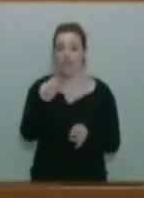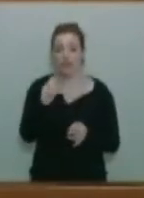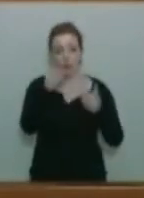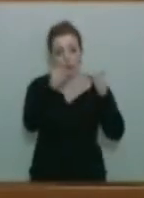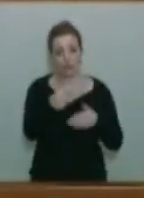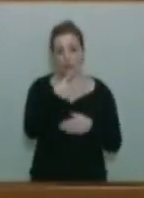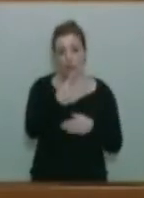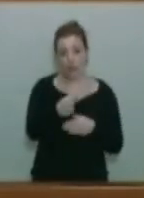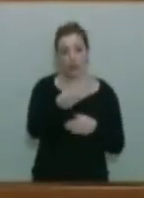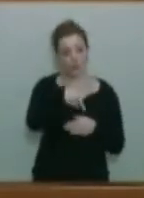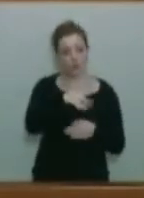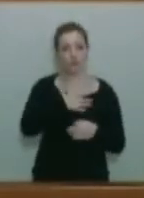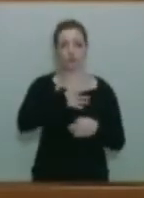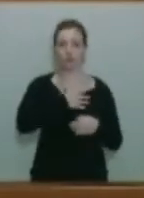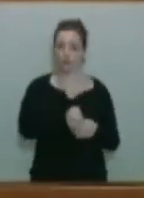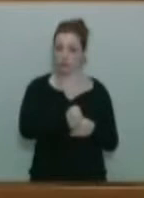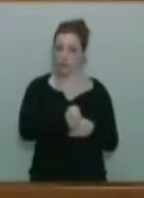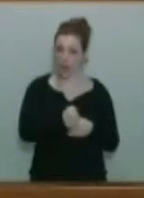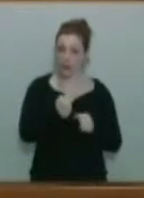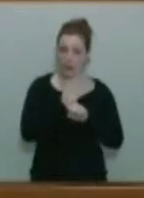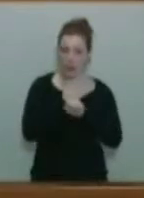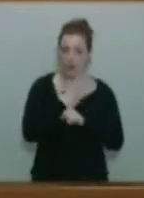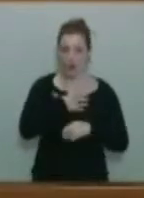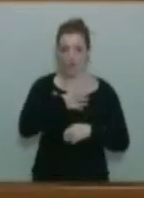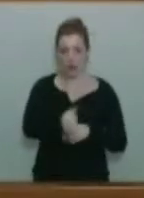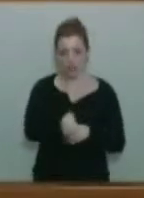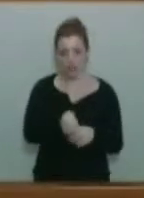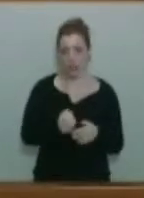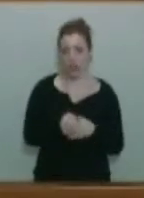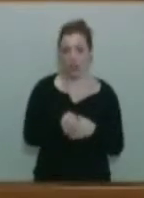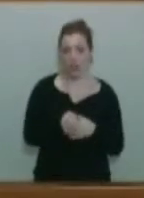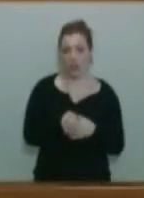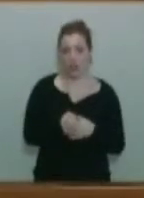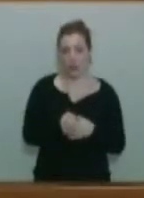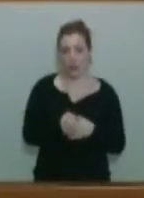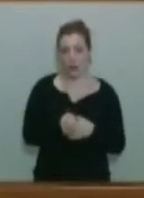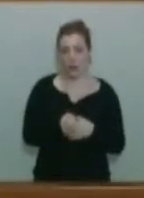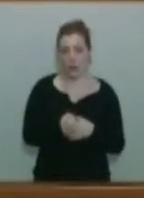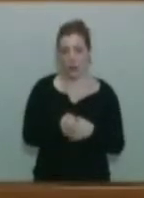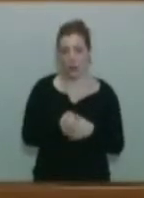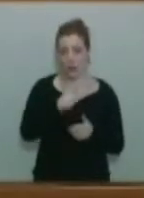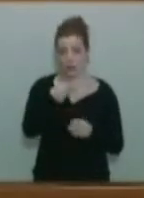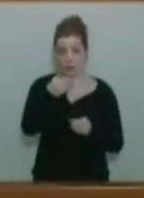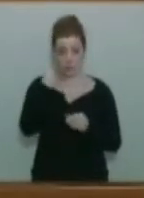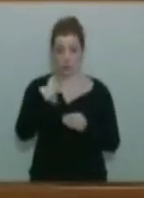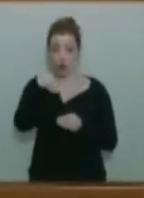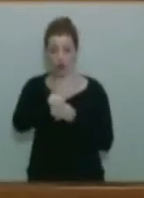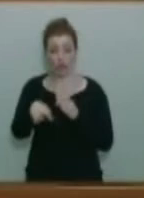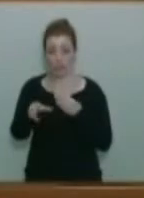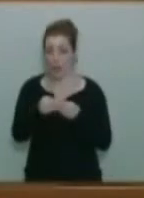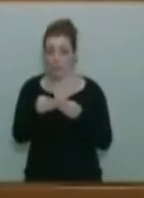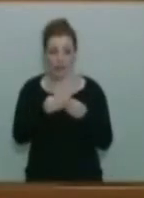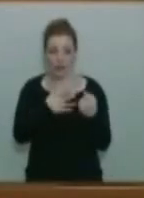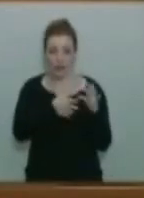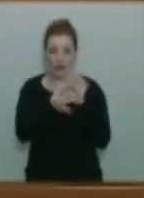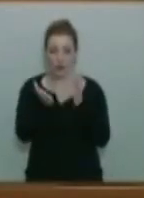habían actuado con valentía. No se compasa esa valentía con luego el contenido de las enmiendas, porque ustedes lo que pretenden es